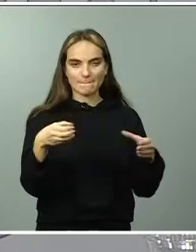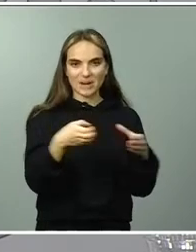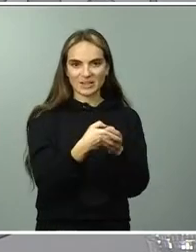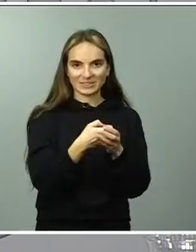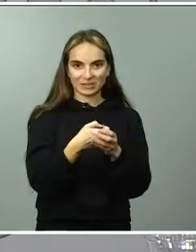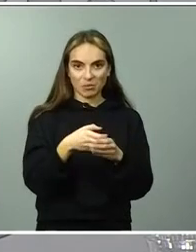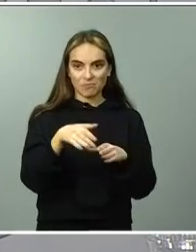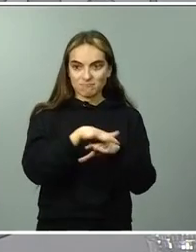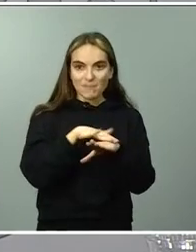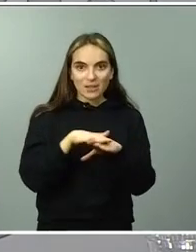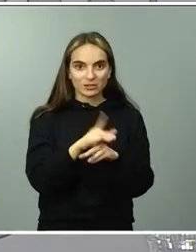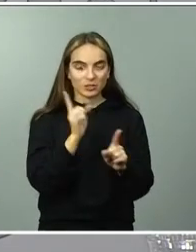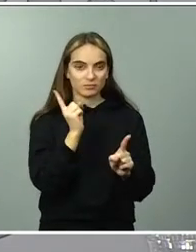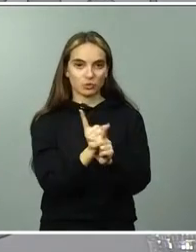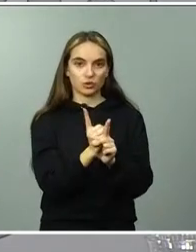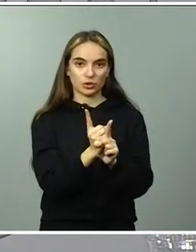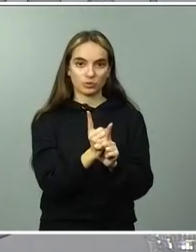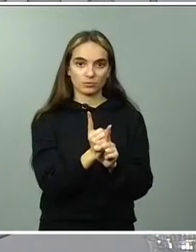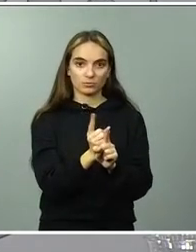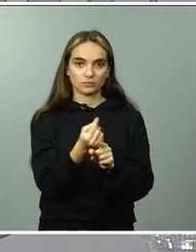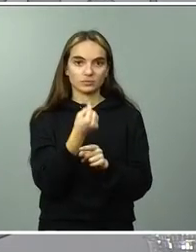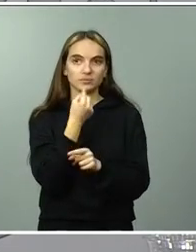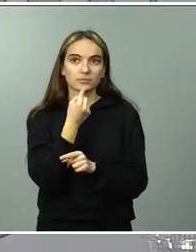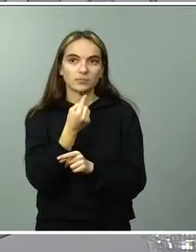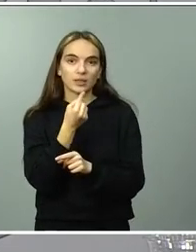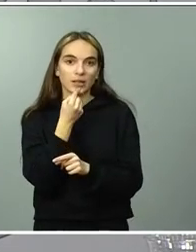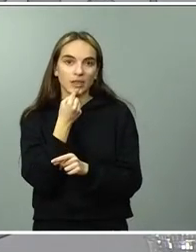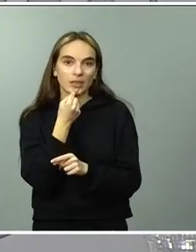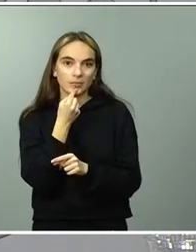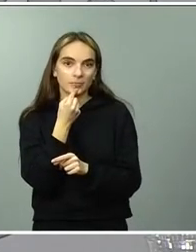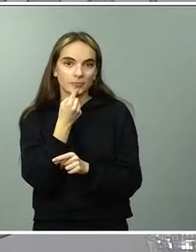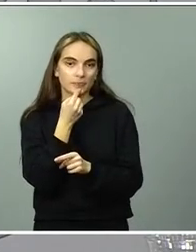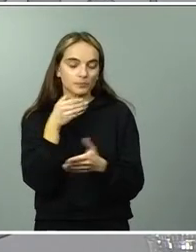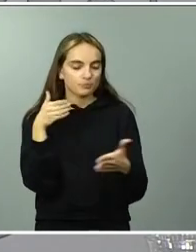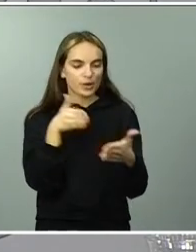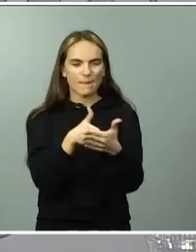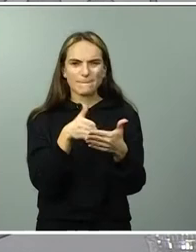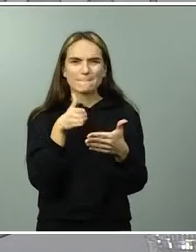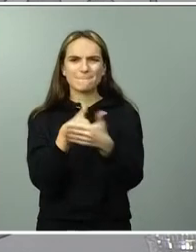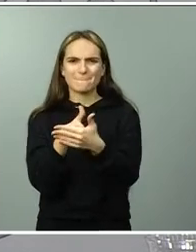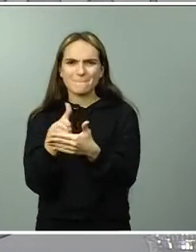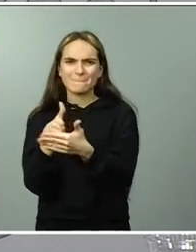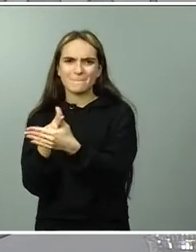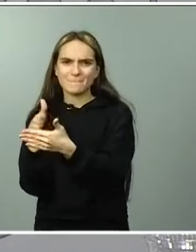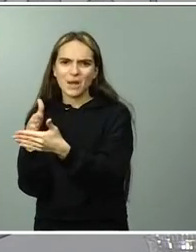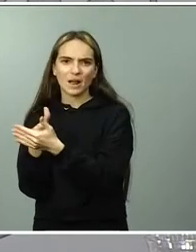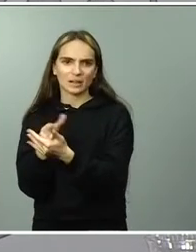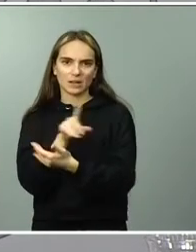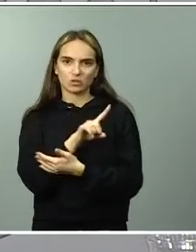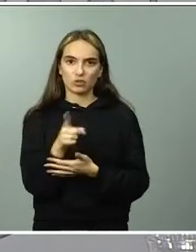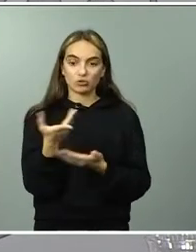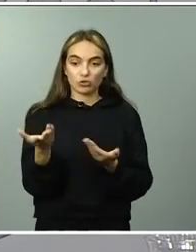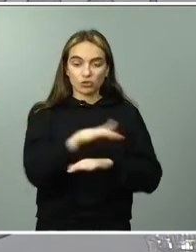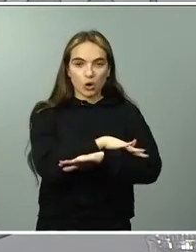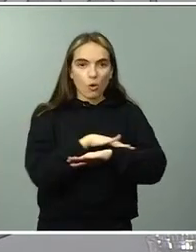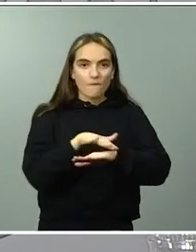dejara de poner ruedas en el camino y apoyara al gobierno en su acción de política exterior.